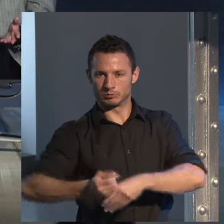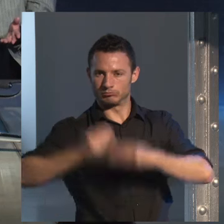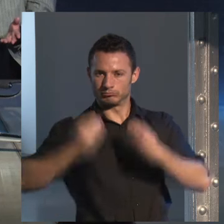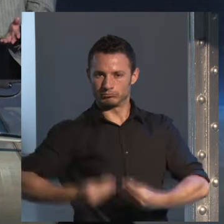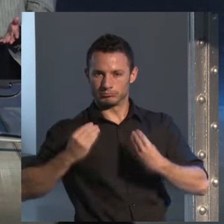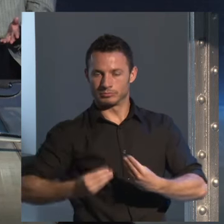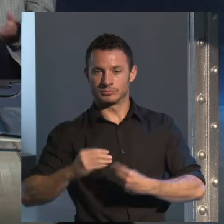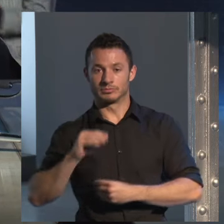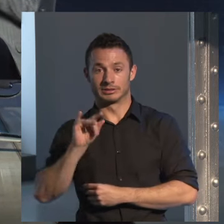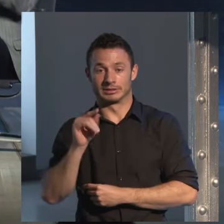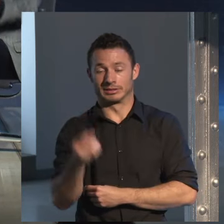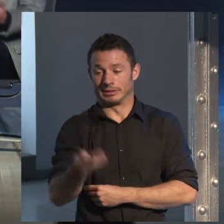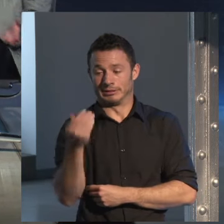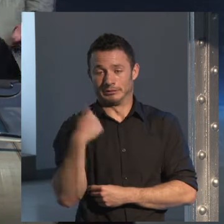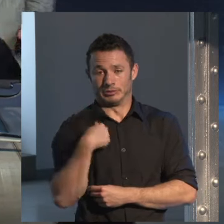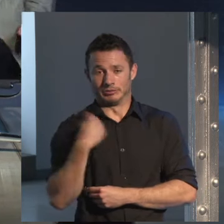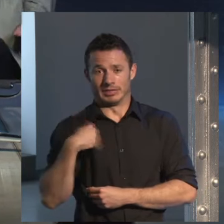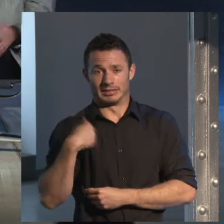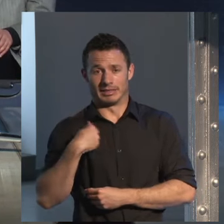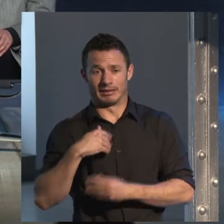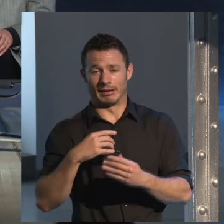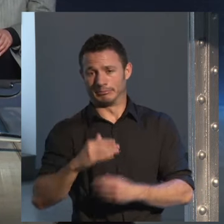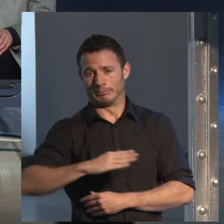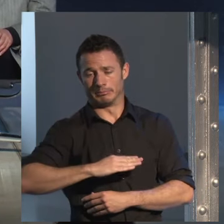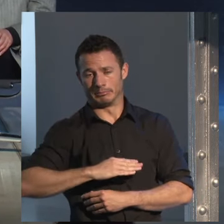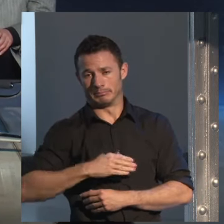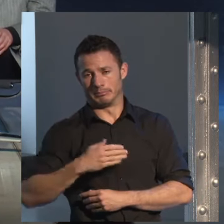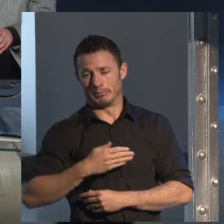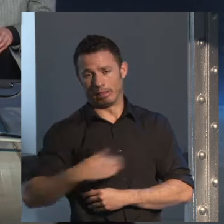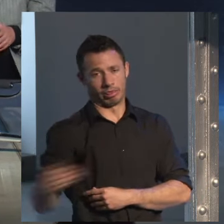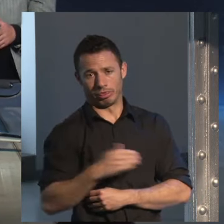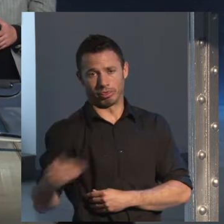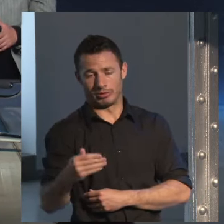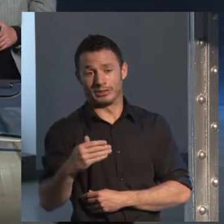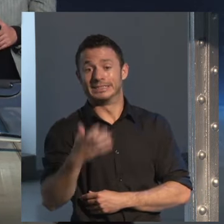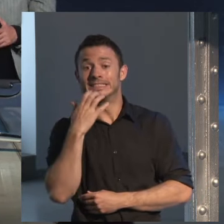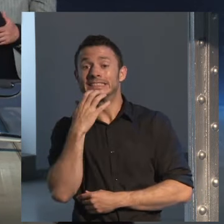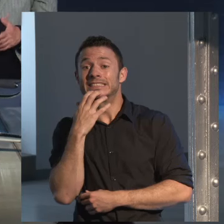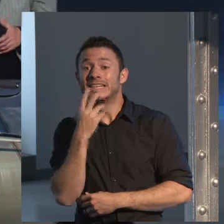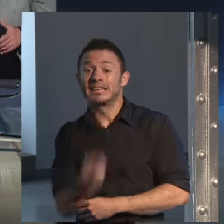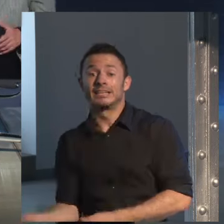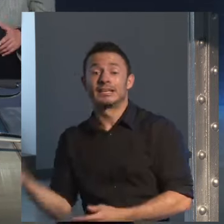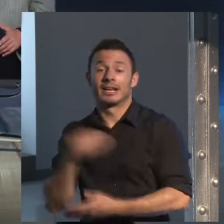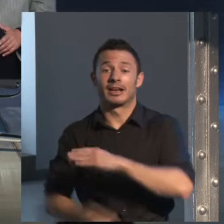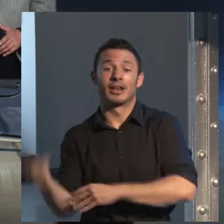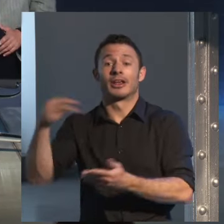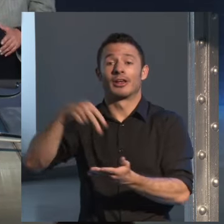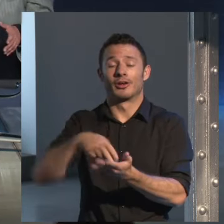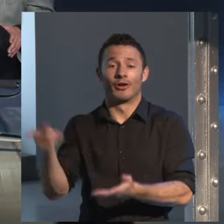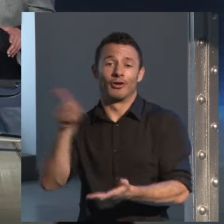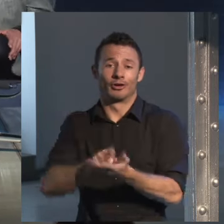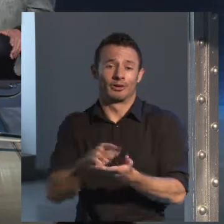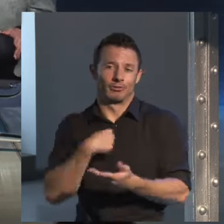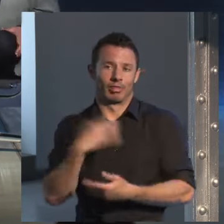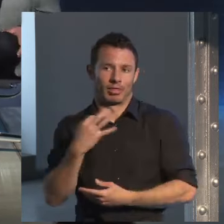Ya fui malo una vez. En la próxima reencarnación debería ser bueno, ¿no? Bueno, pues vamos a empezar la charla. Les recuerdo que tienen un